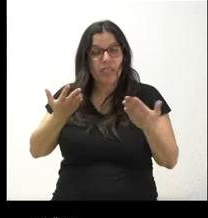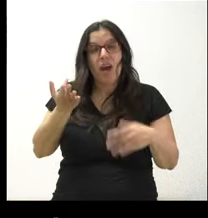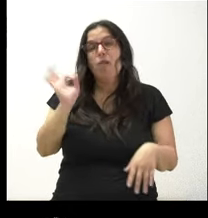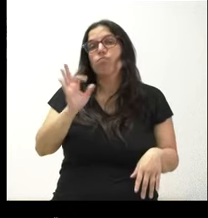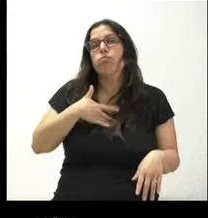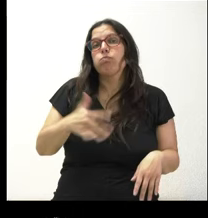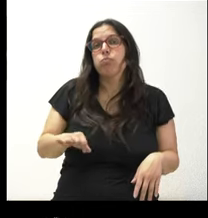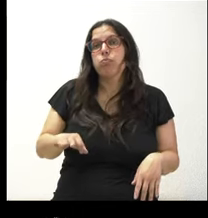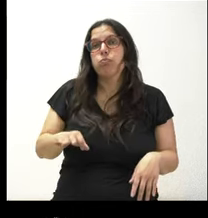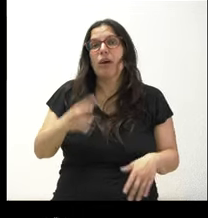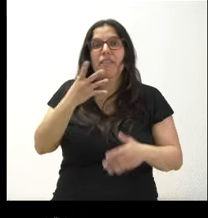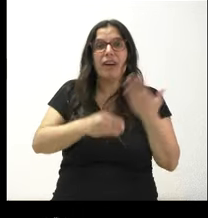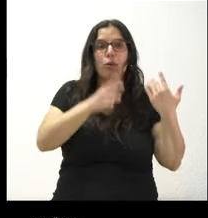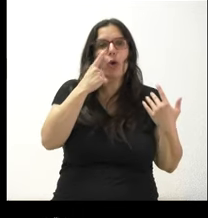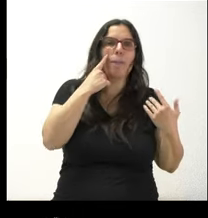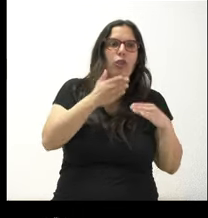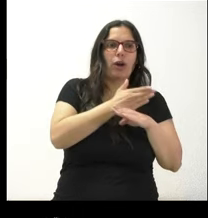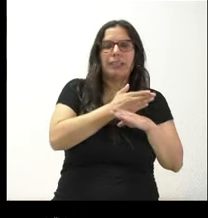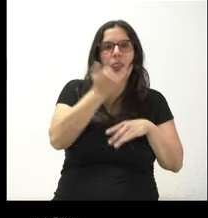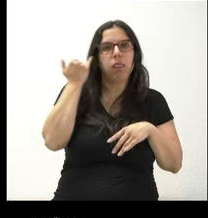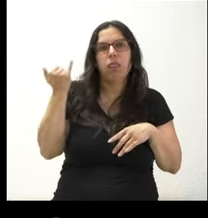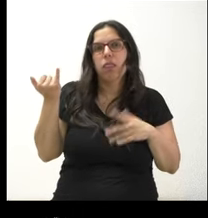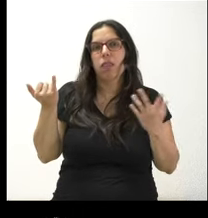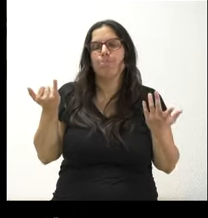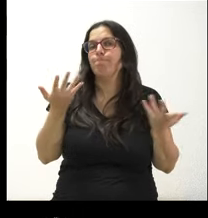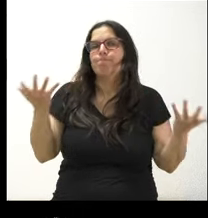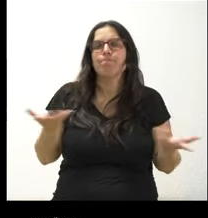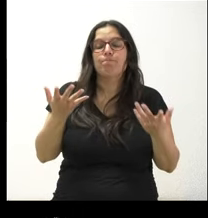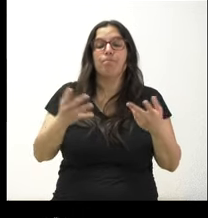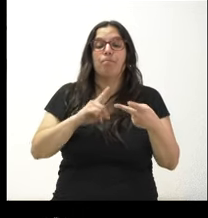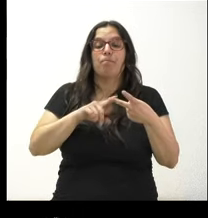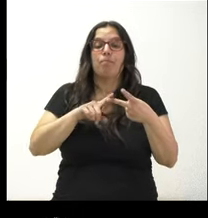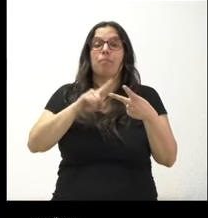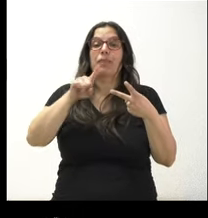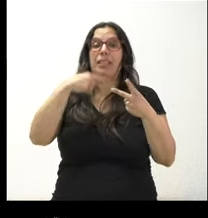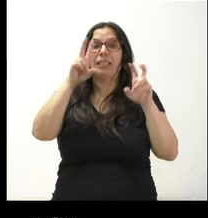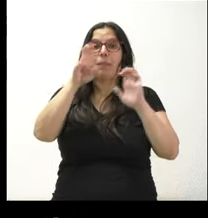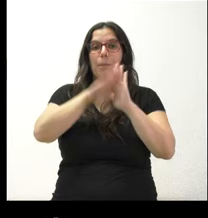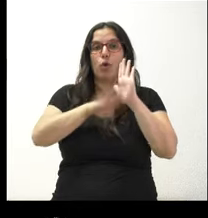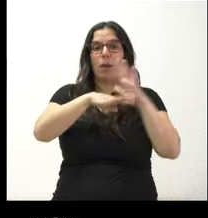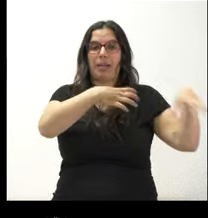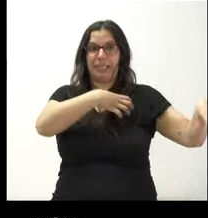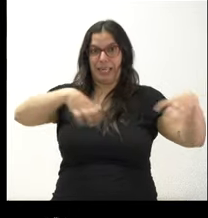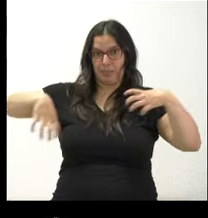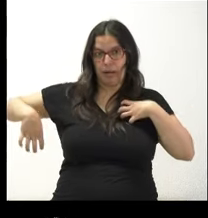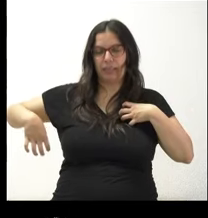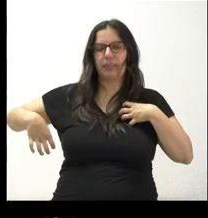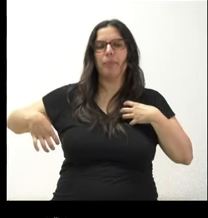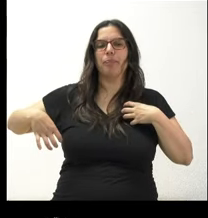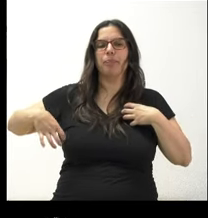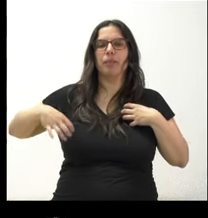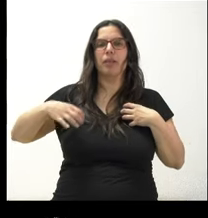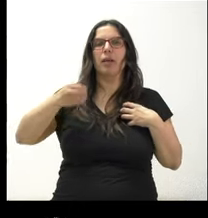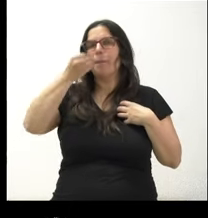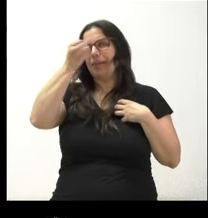ocurrir algún fallo en esta inspección de noviembre. Y luego, sobre el programa de trasplantes, más allá de la postura del